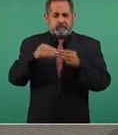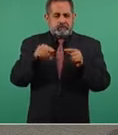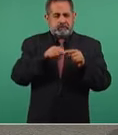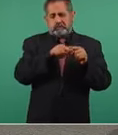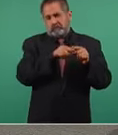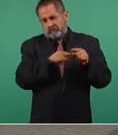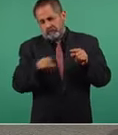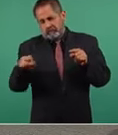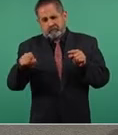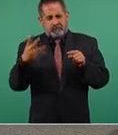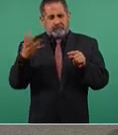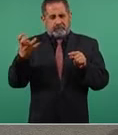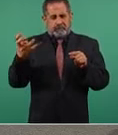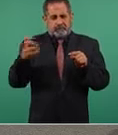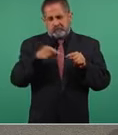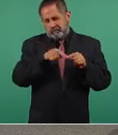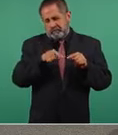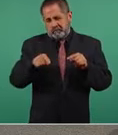400,